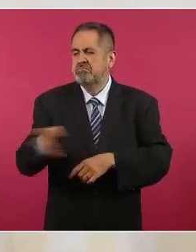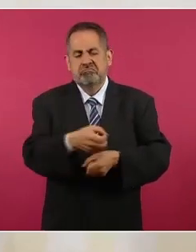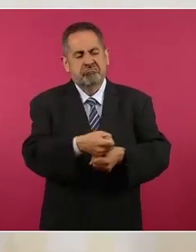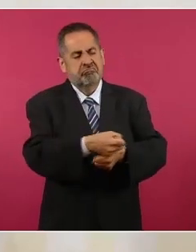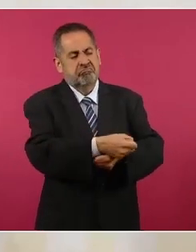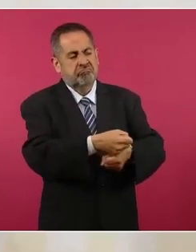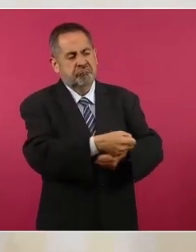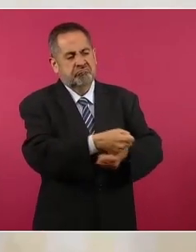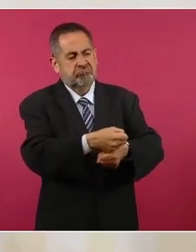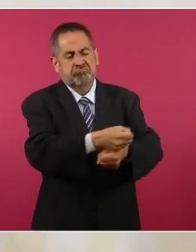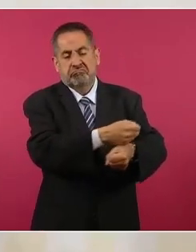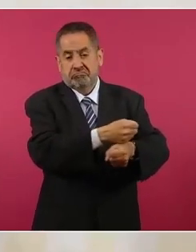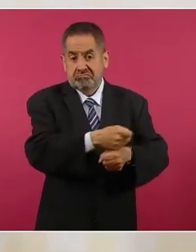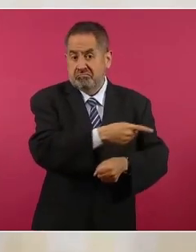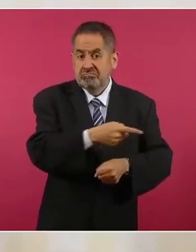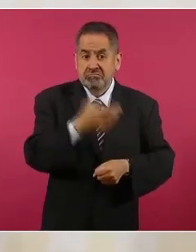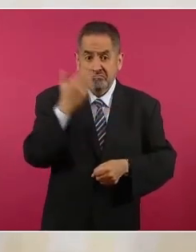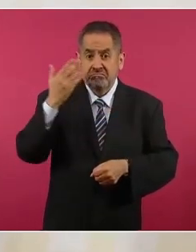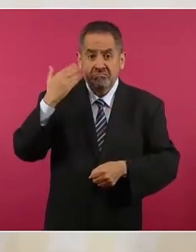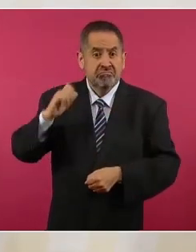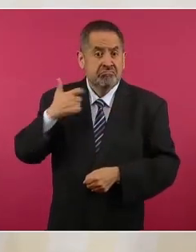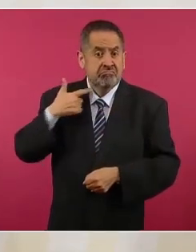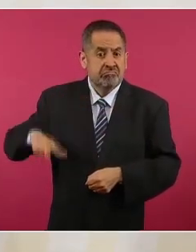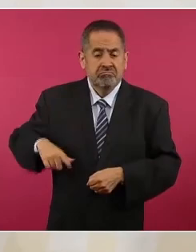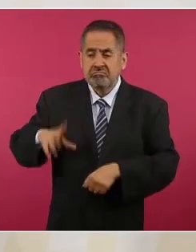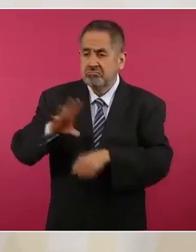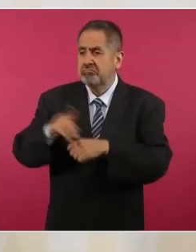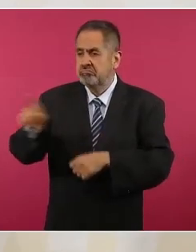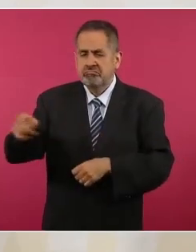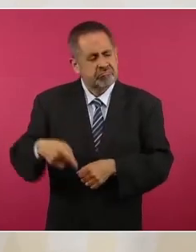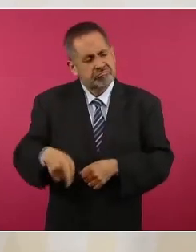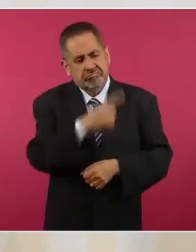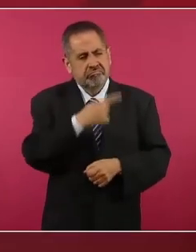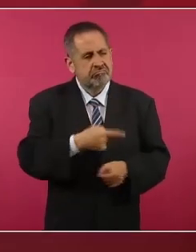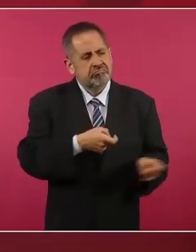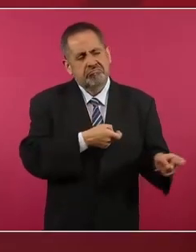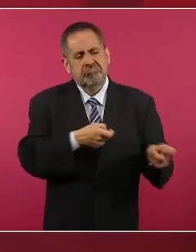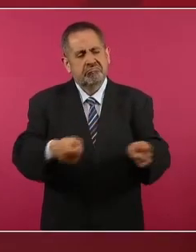ellos permitían las masacres,